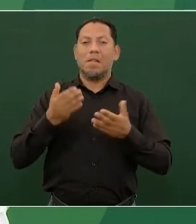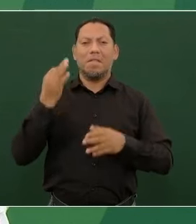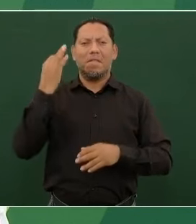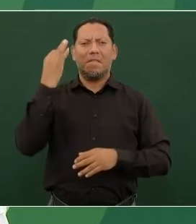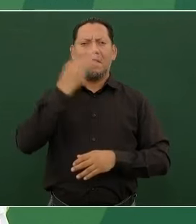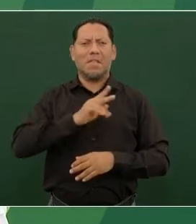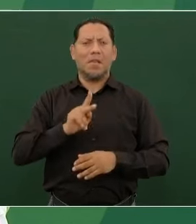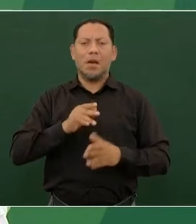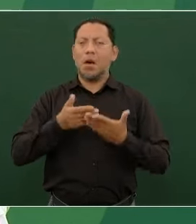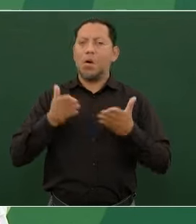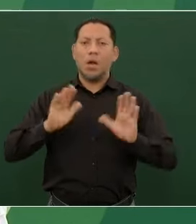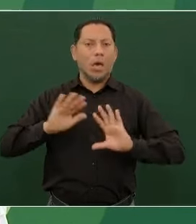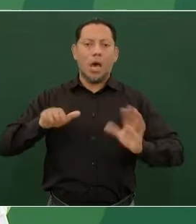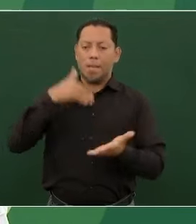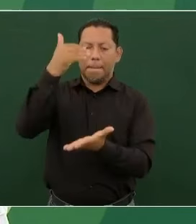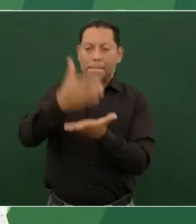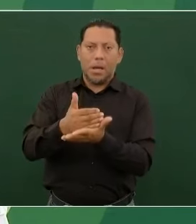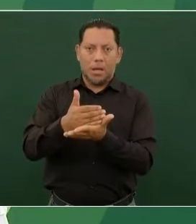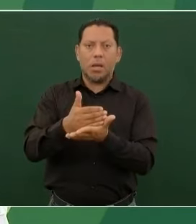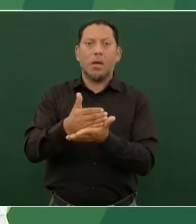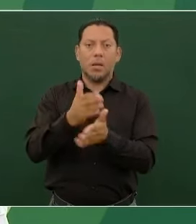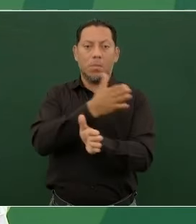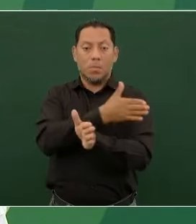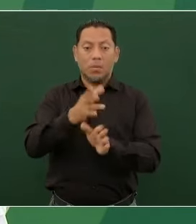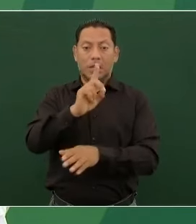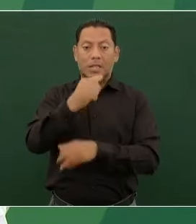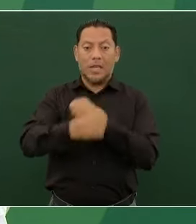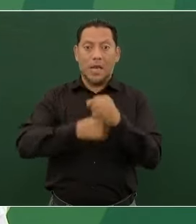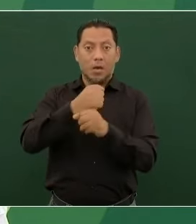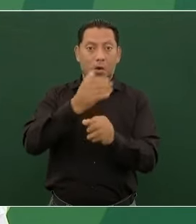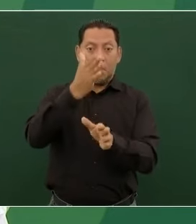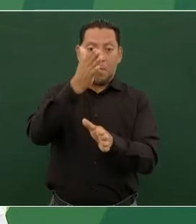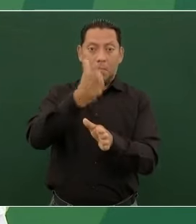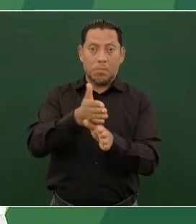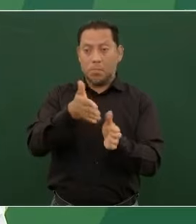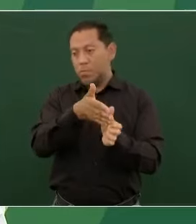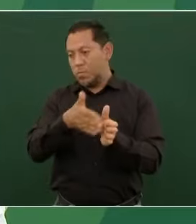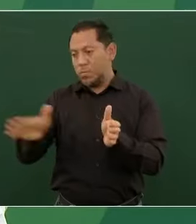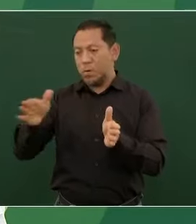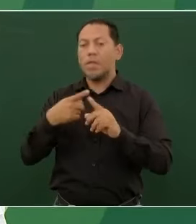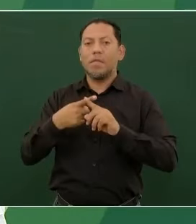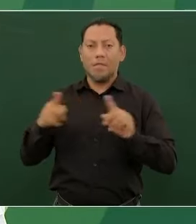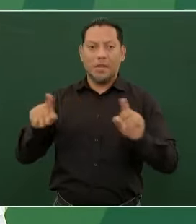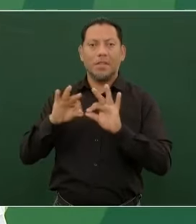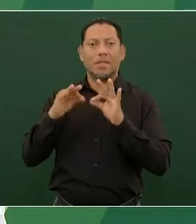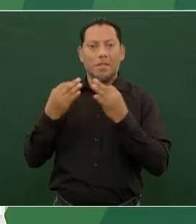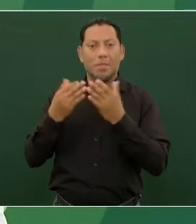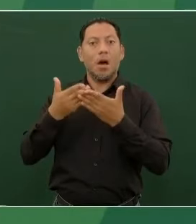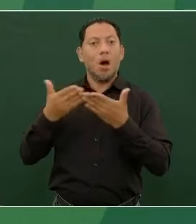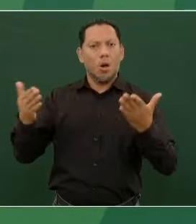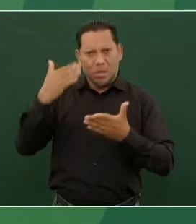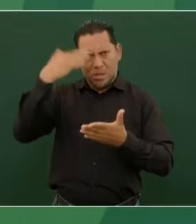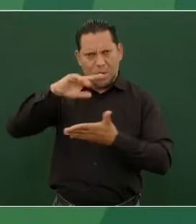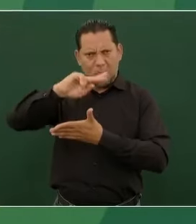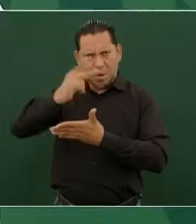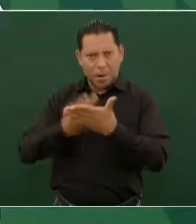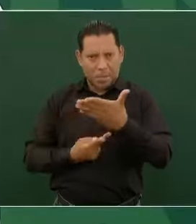ahora es distinto. Ya los programas de bienestar